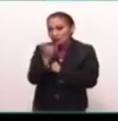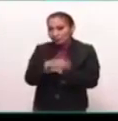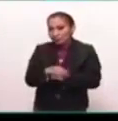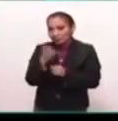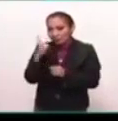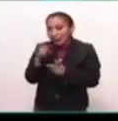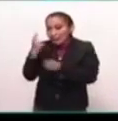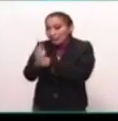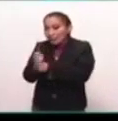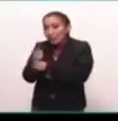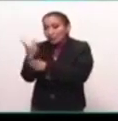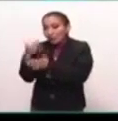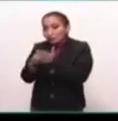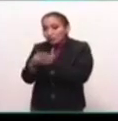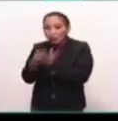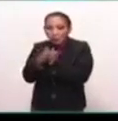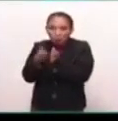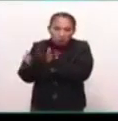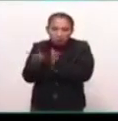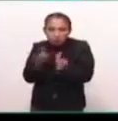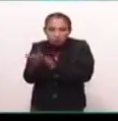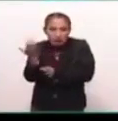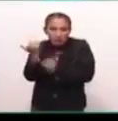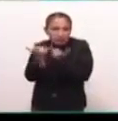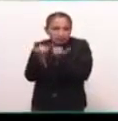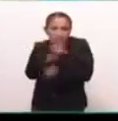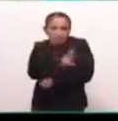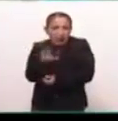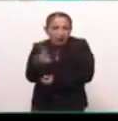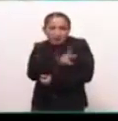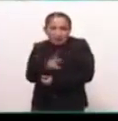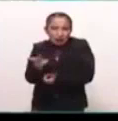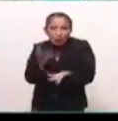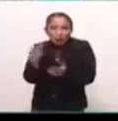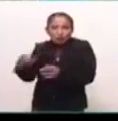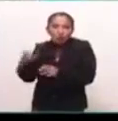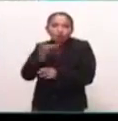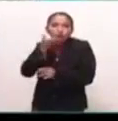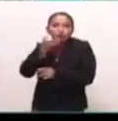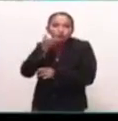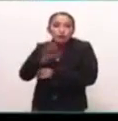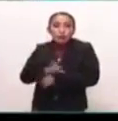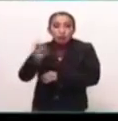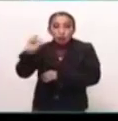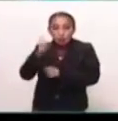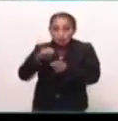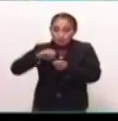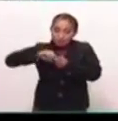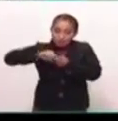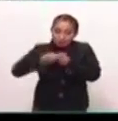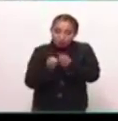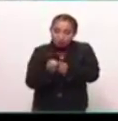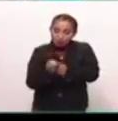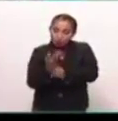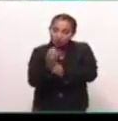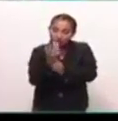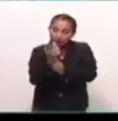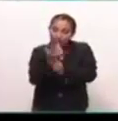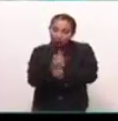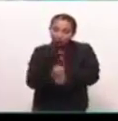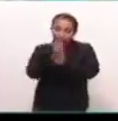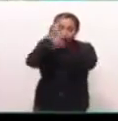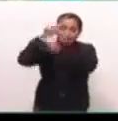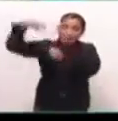para entrar el primero de enero del 2000, un poco así era este ritual, y cuando se encendía el fuego, allá arriba, bajaban con